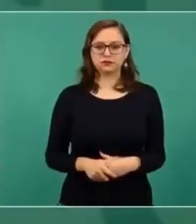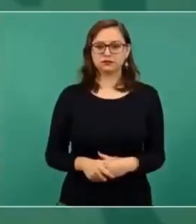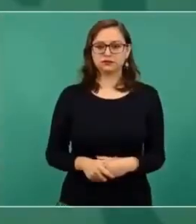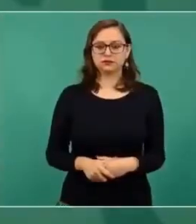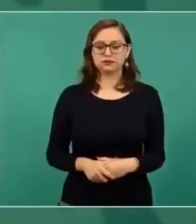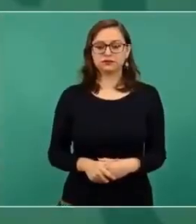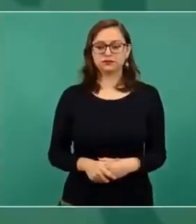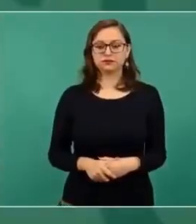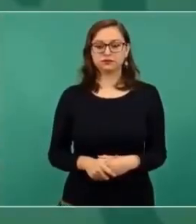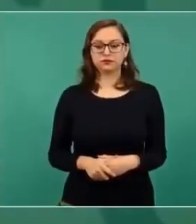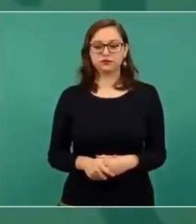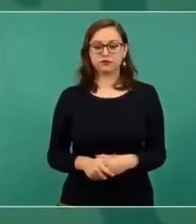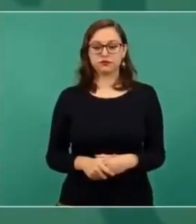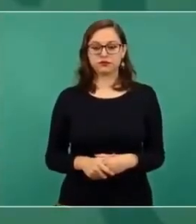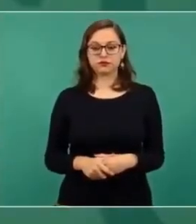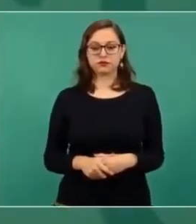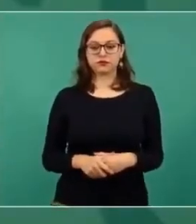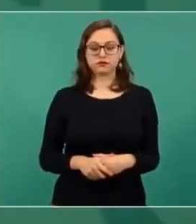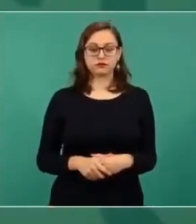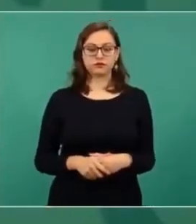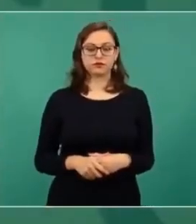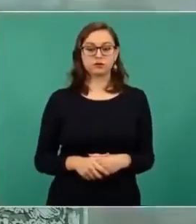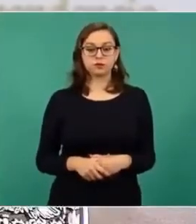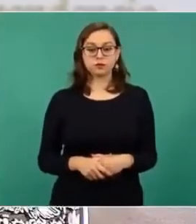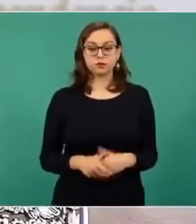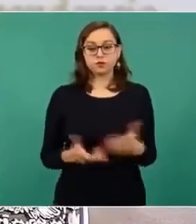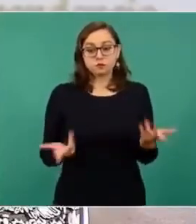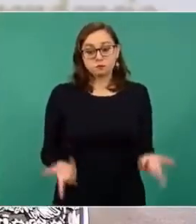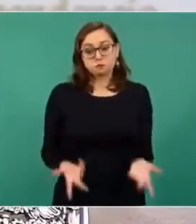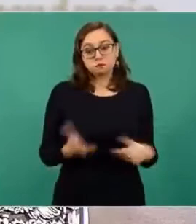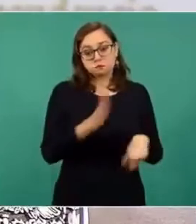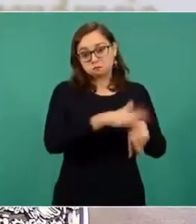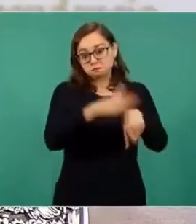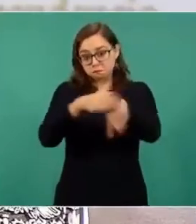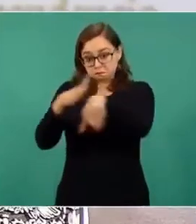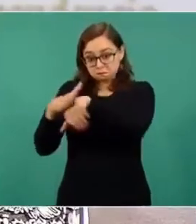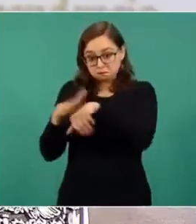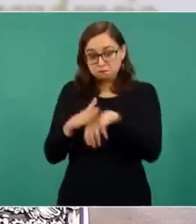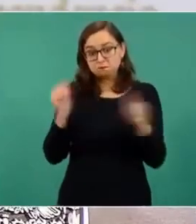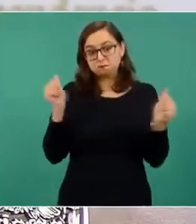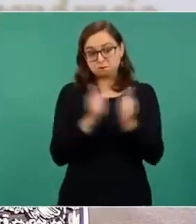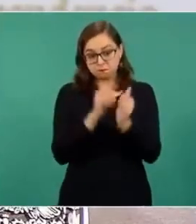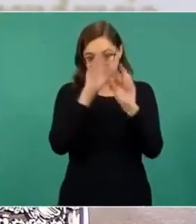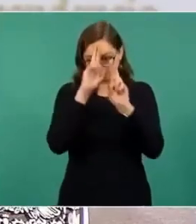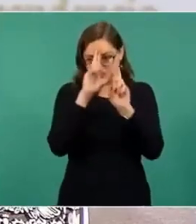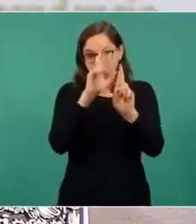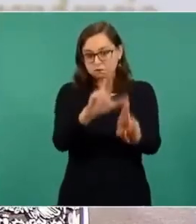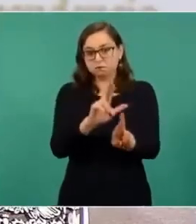Es un llamado respetuoso porque nos hace falta.